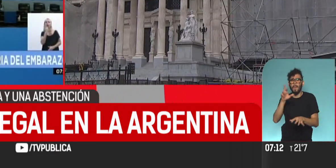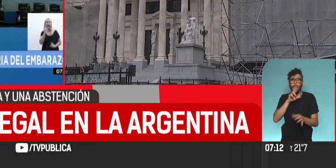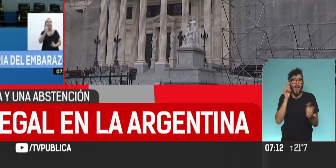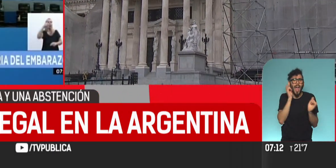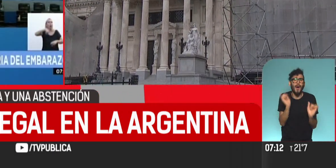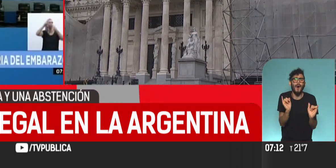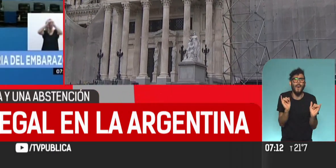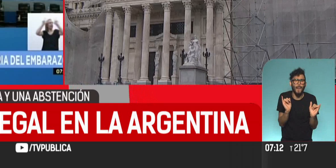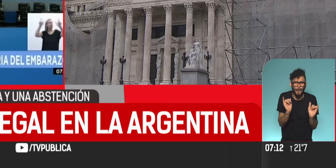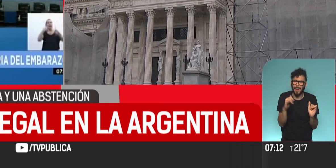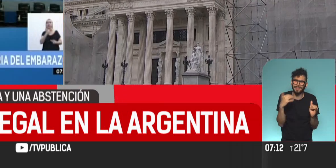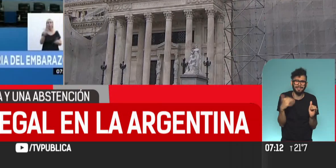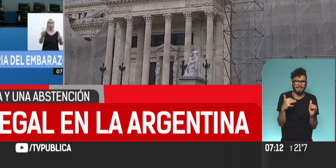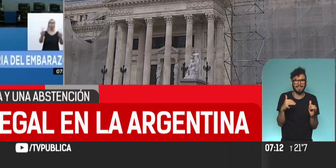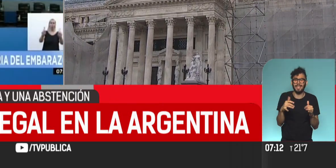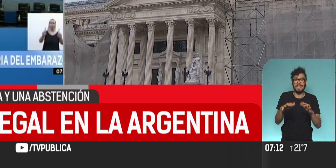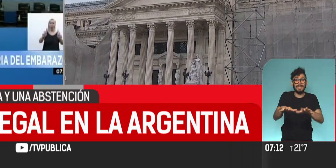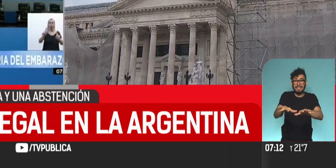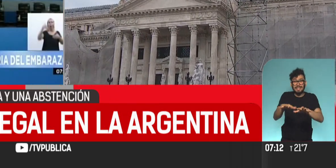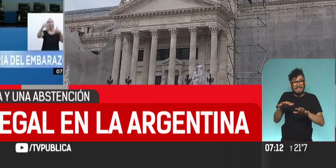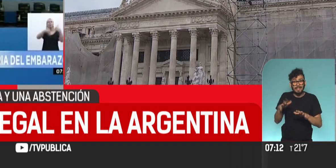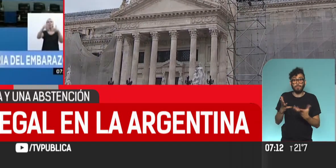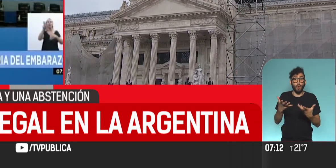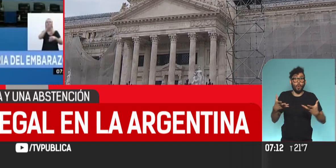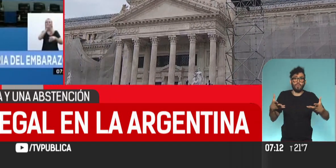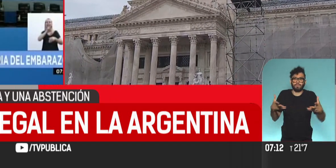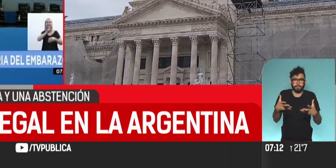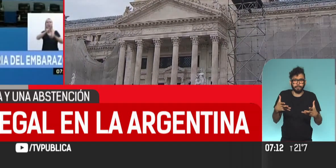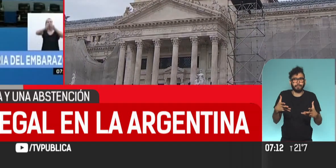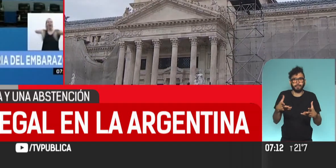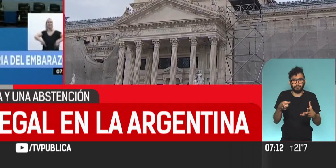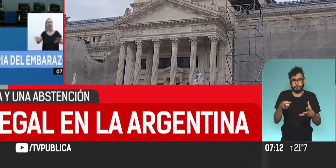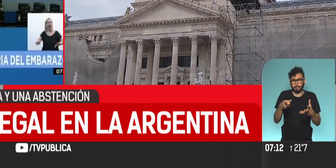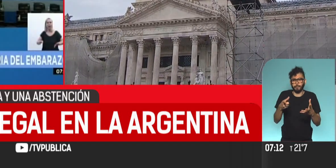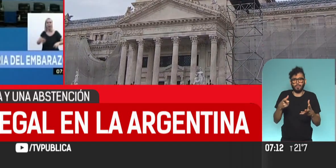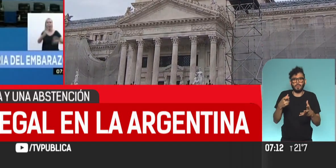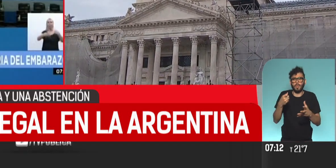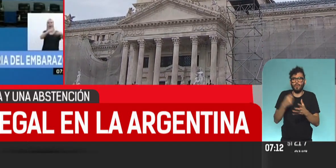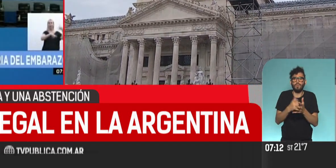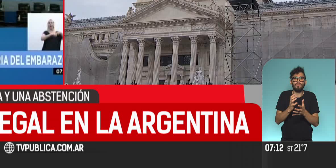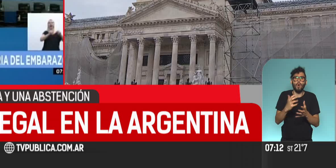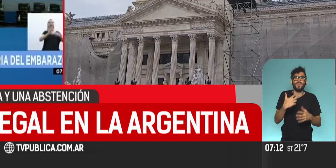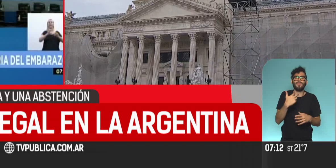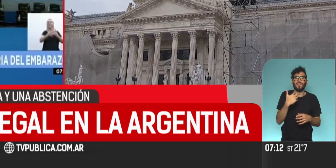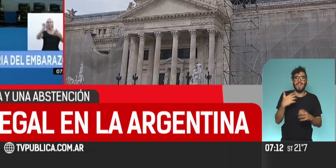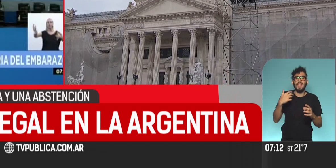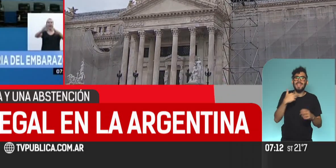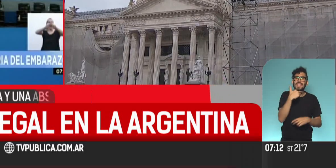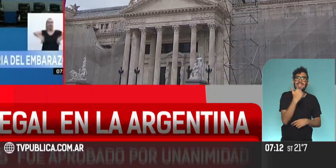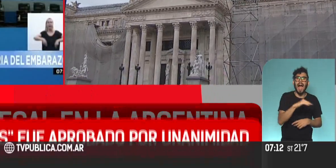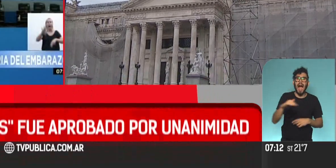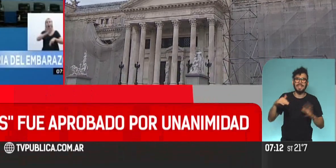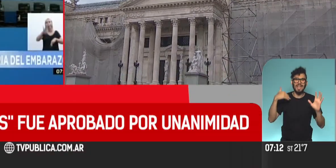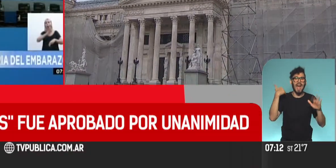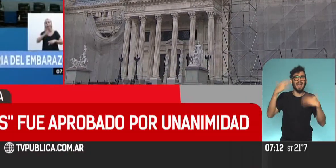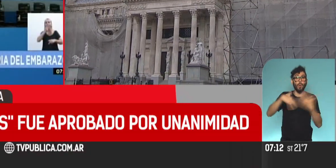Las jovencitas Ale y Silvia que representan este colectivo de la revolución de las hijas y también el colectivo